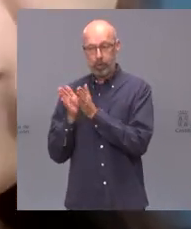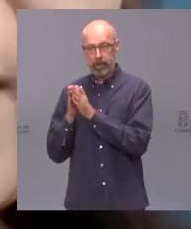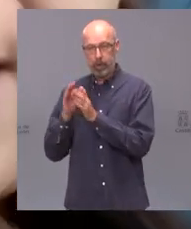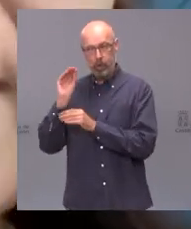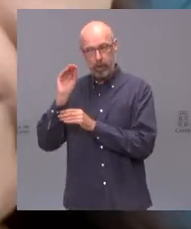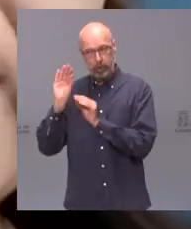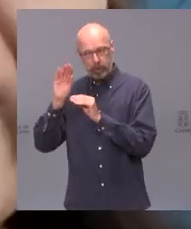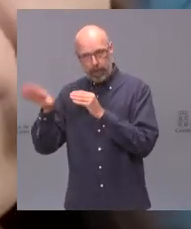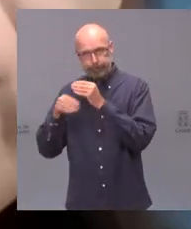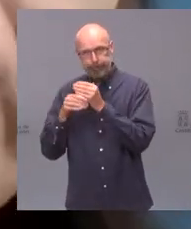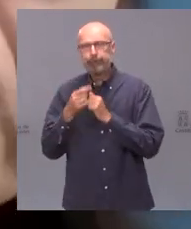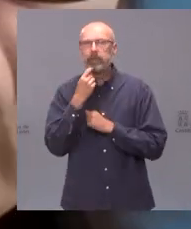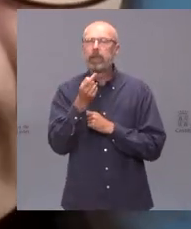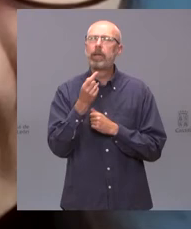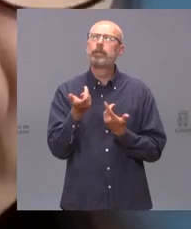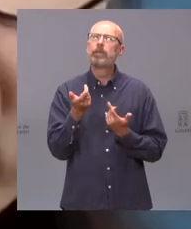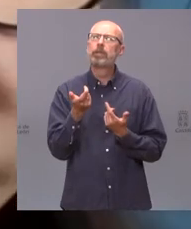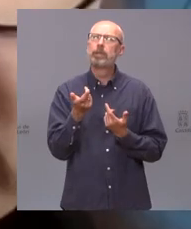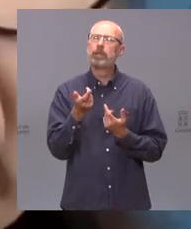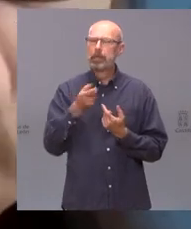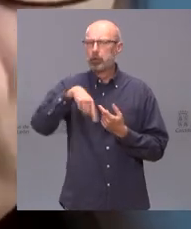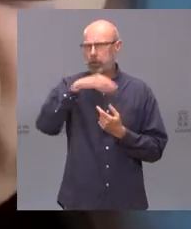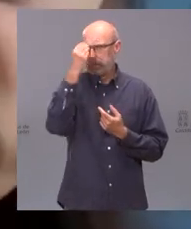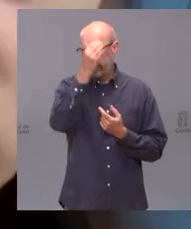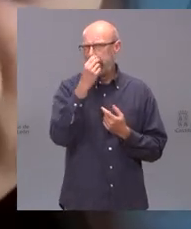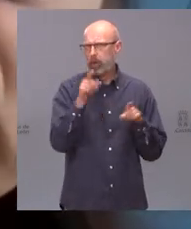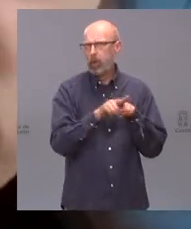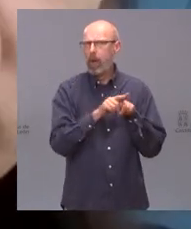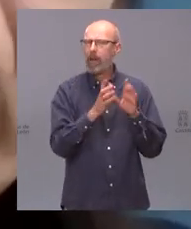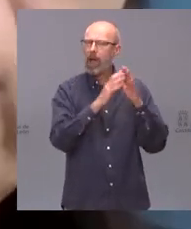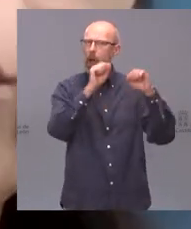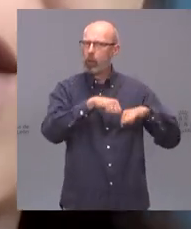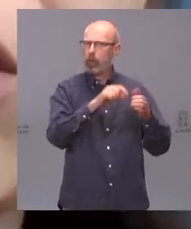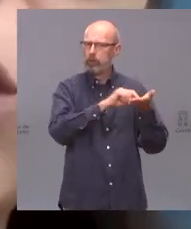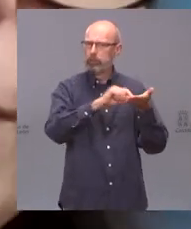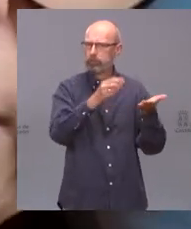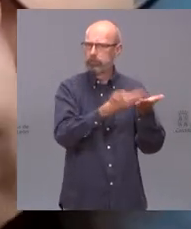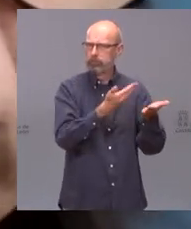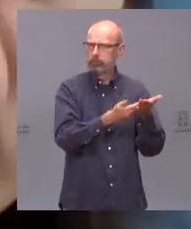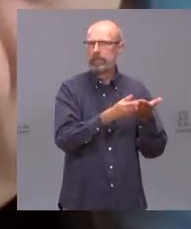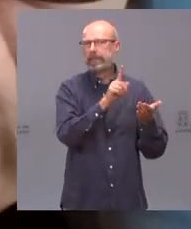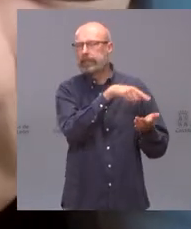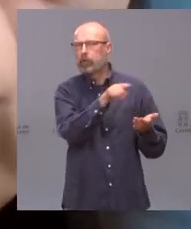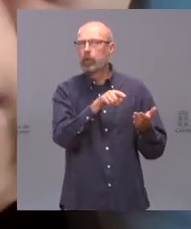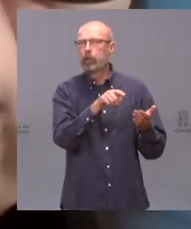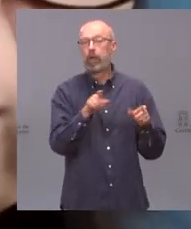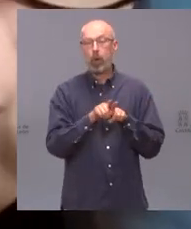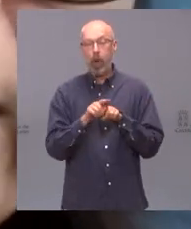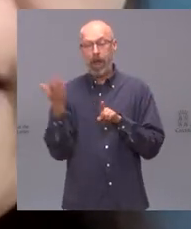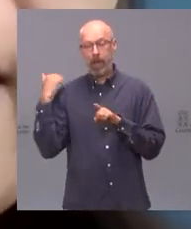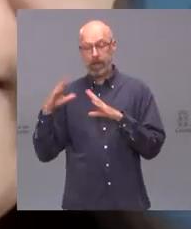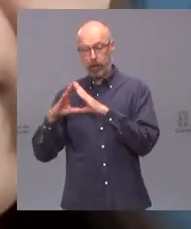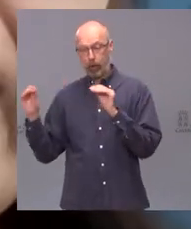no sé si se han planteado plasmar por escrito igual que en su día se hizo en Andalucía cuando se presentaron las mociones de